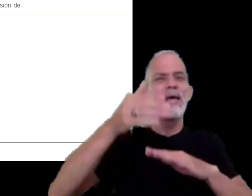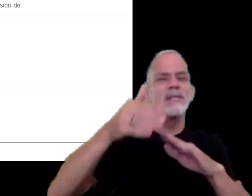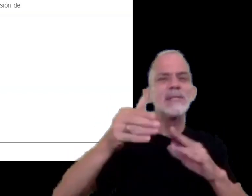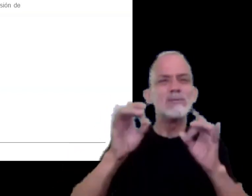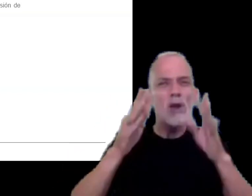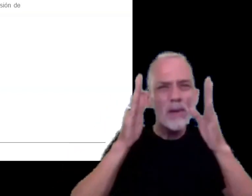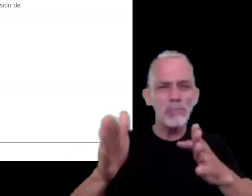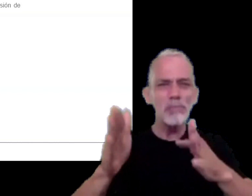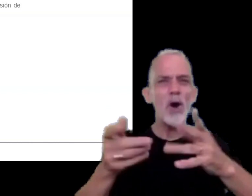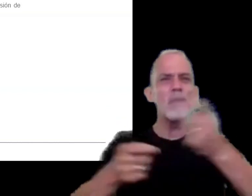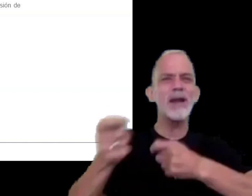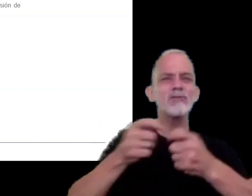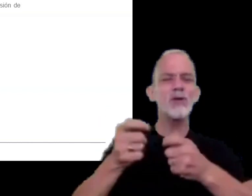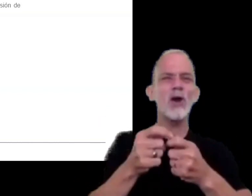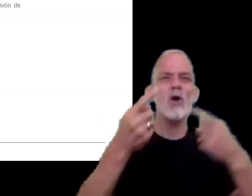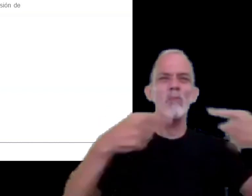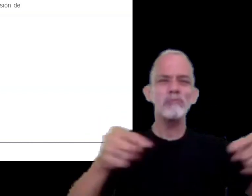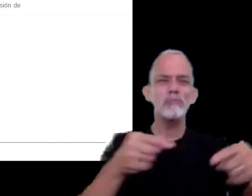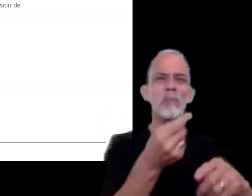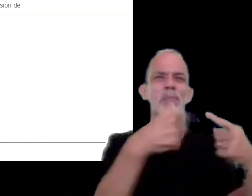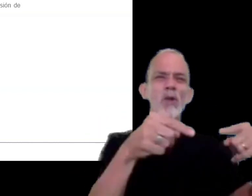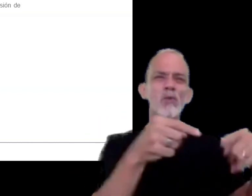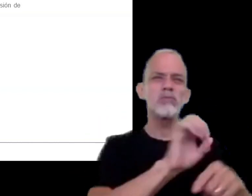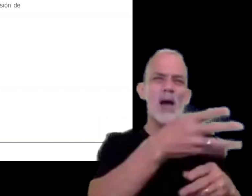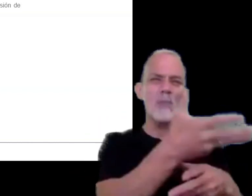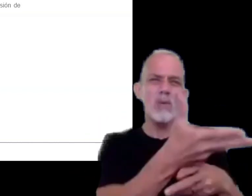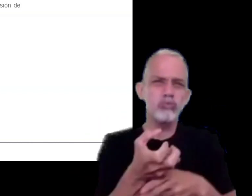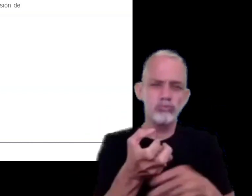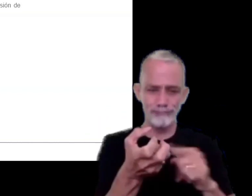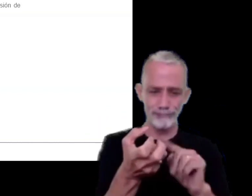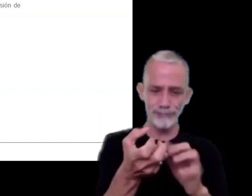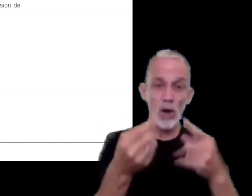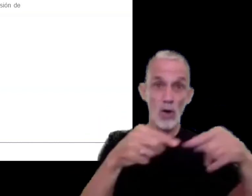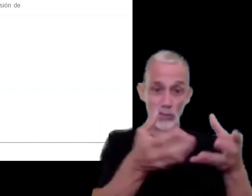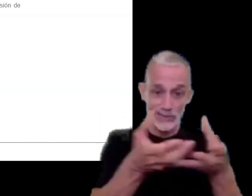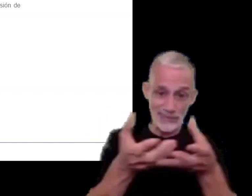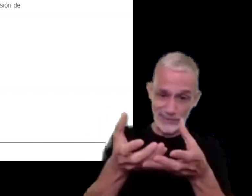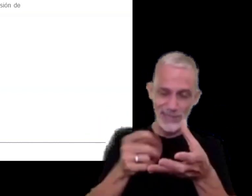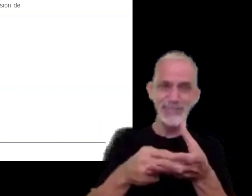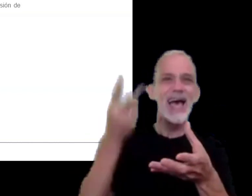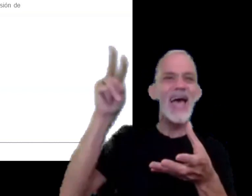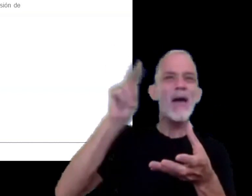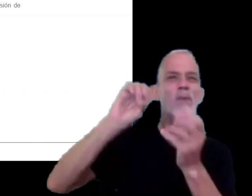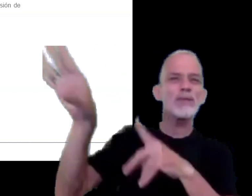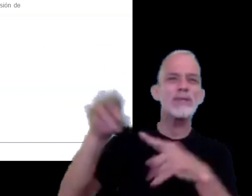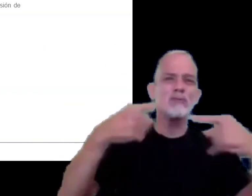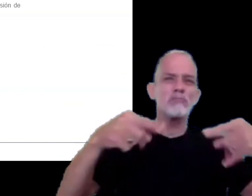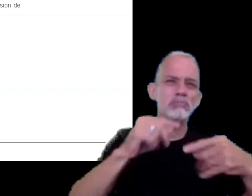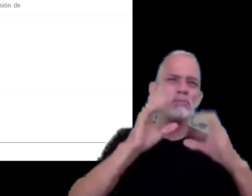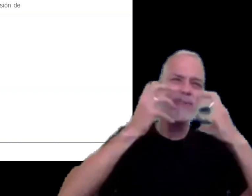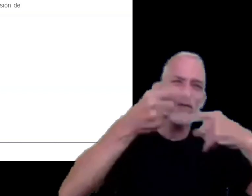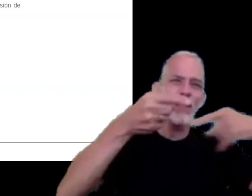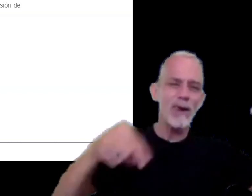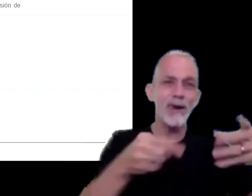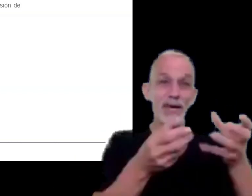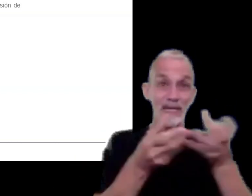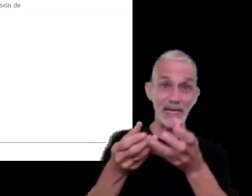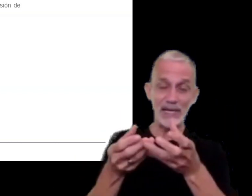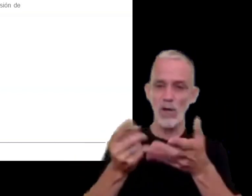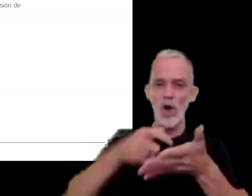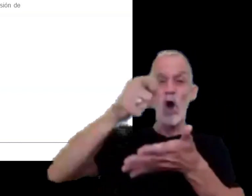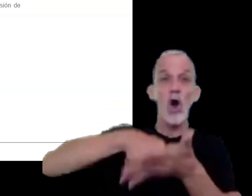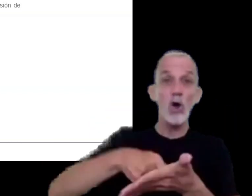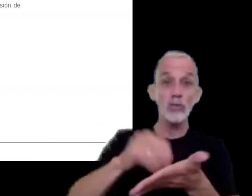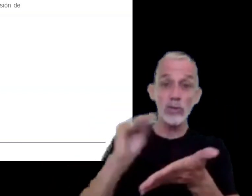operaciones con commodities y cuando esas operaciones de exportación de commodities no tienen los contratos